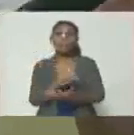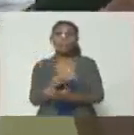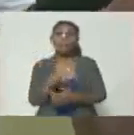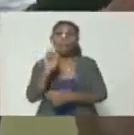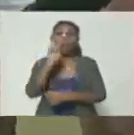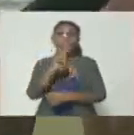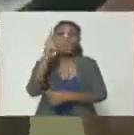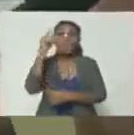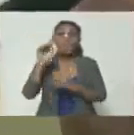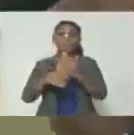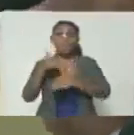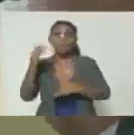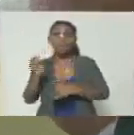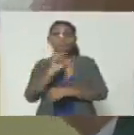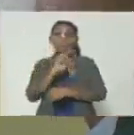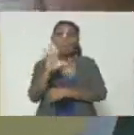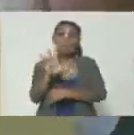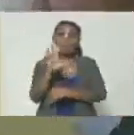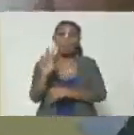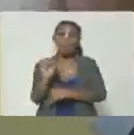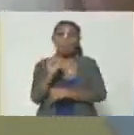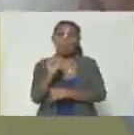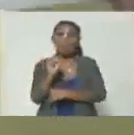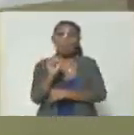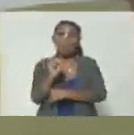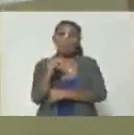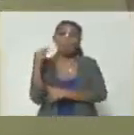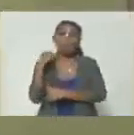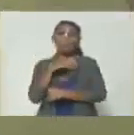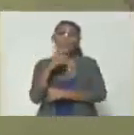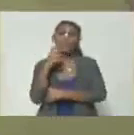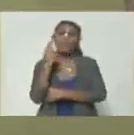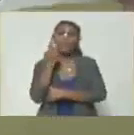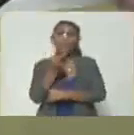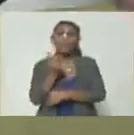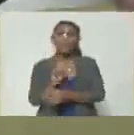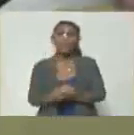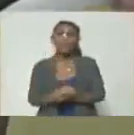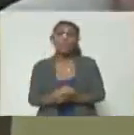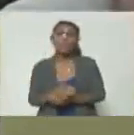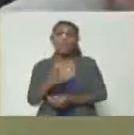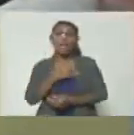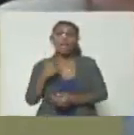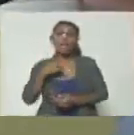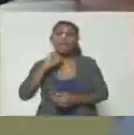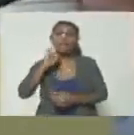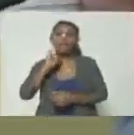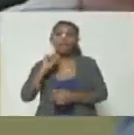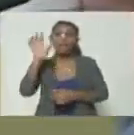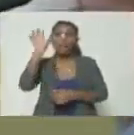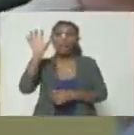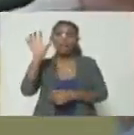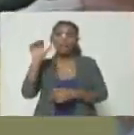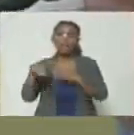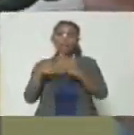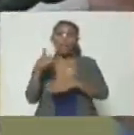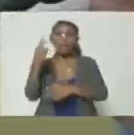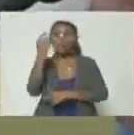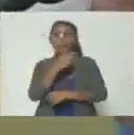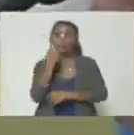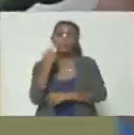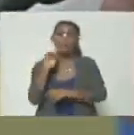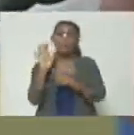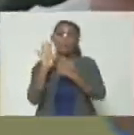dos días después el 25 de junio Duque dice quiero informar al país que luego de cumplir un compromiso en